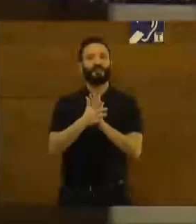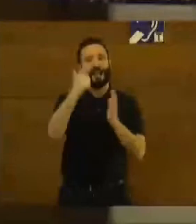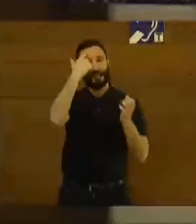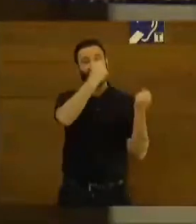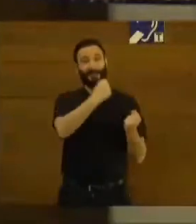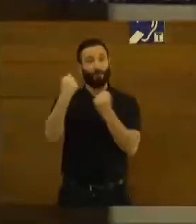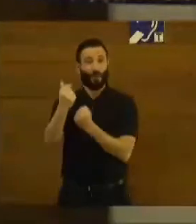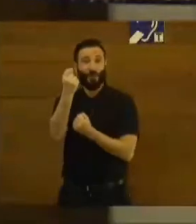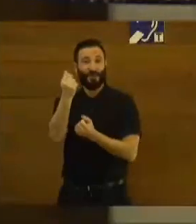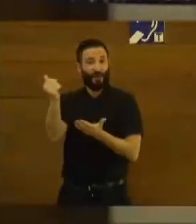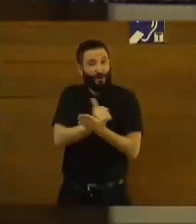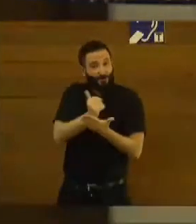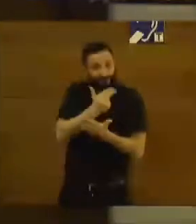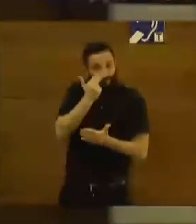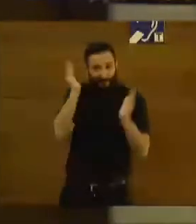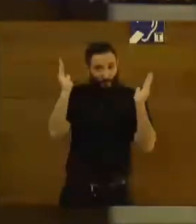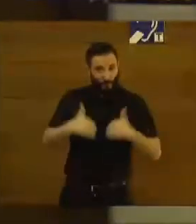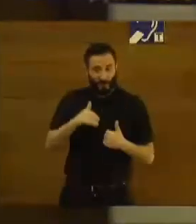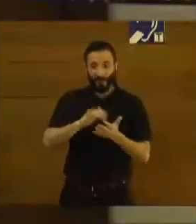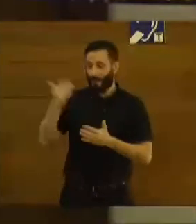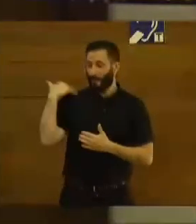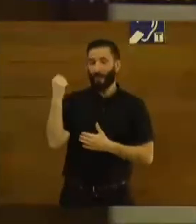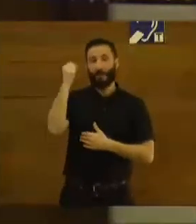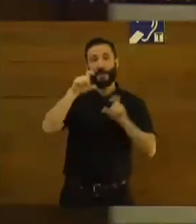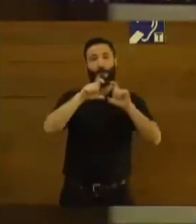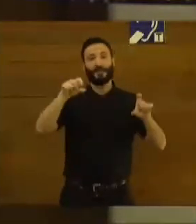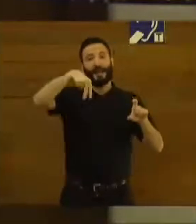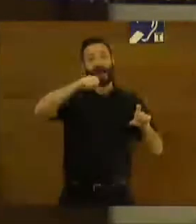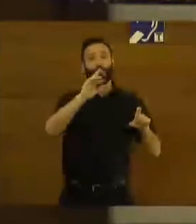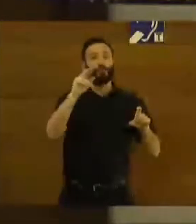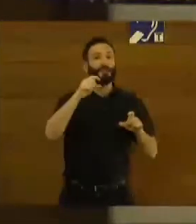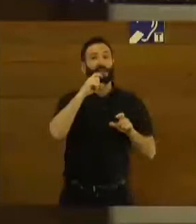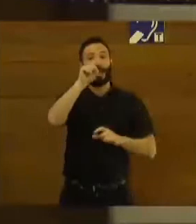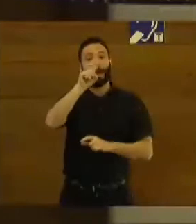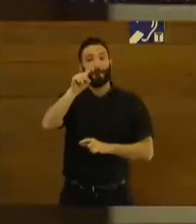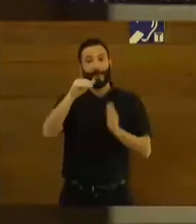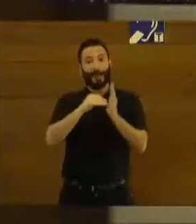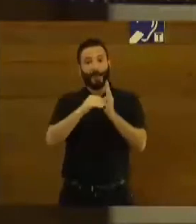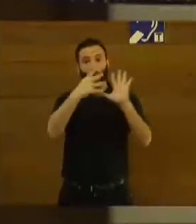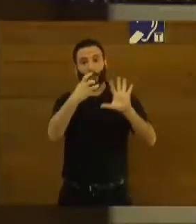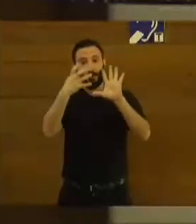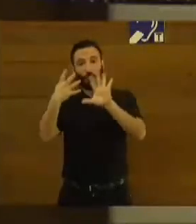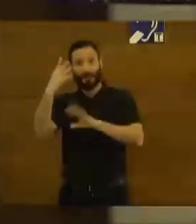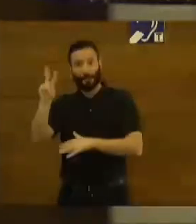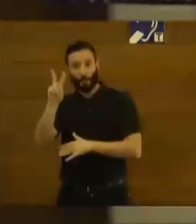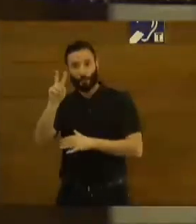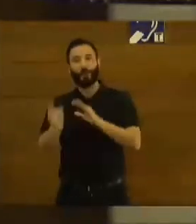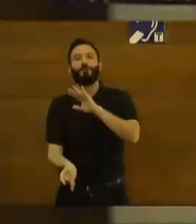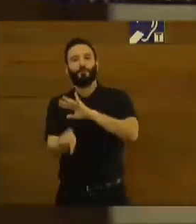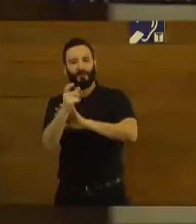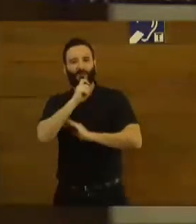fundada en el 92 por Naturgy, con una vocación de formación y sensibilización de la